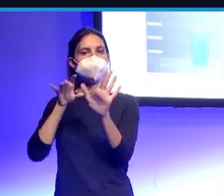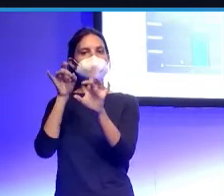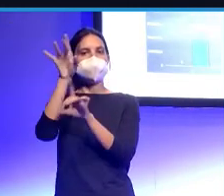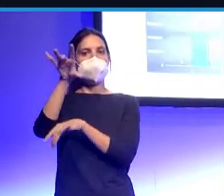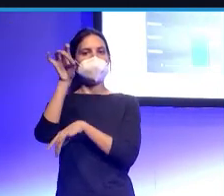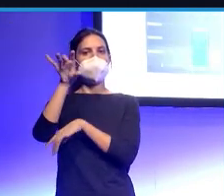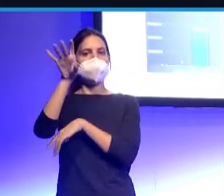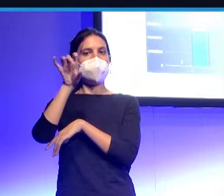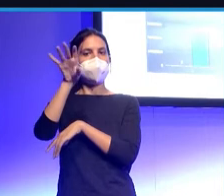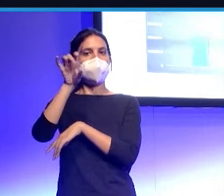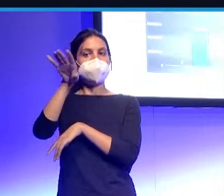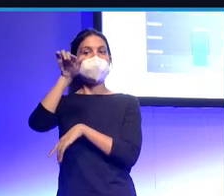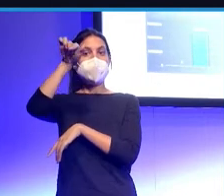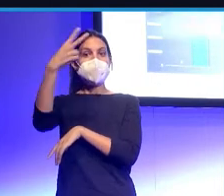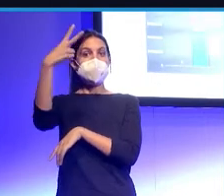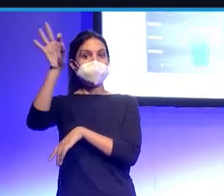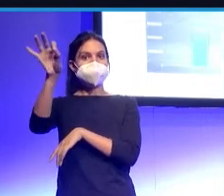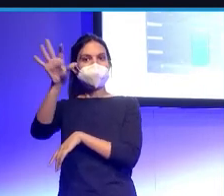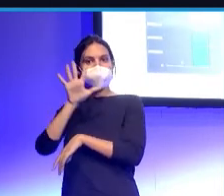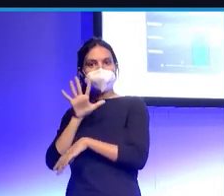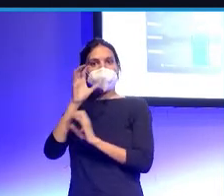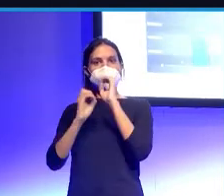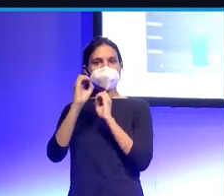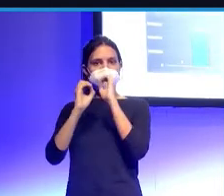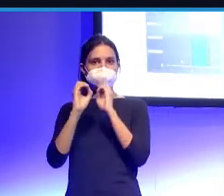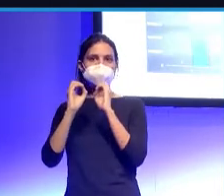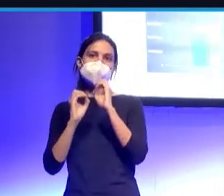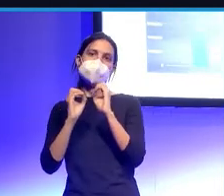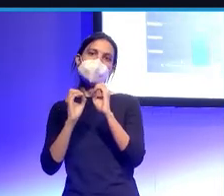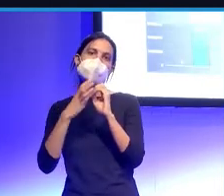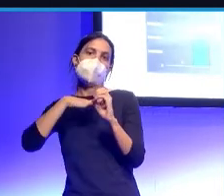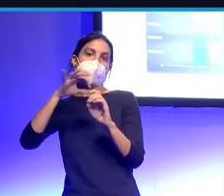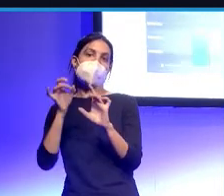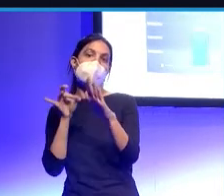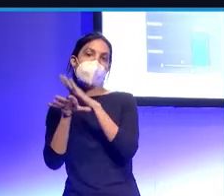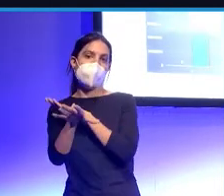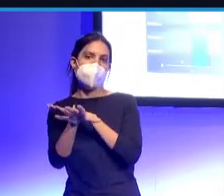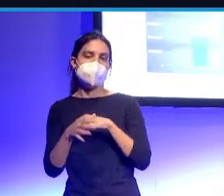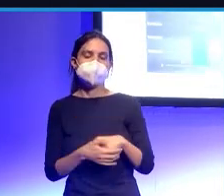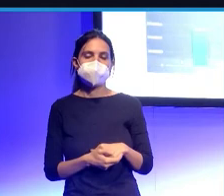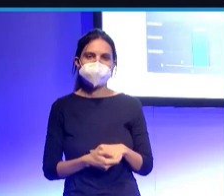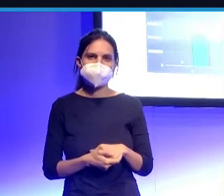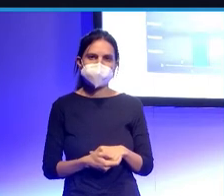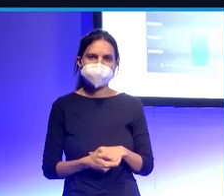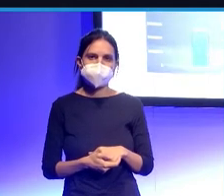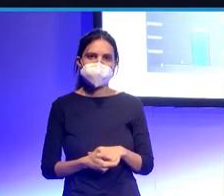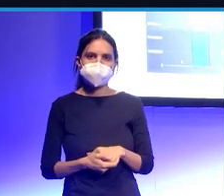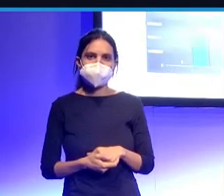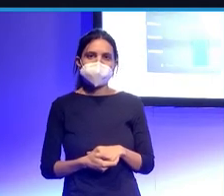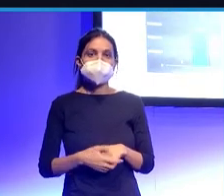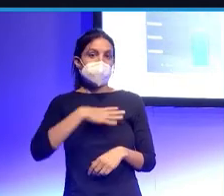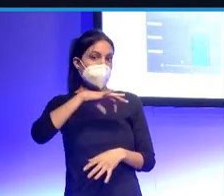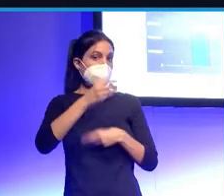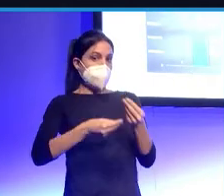estos 20 tiros, hay un 5% de que cada tiro fuera gol. Esto, entonces, vamos a hacer esta